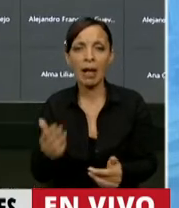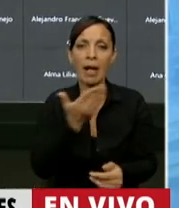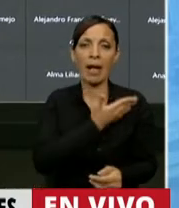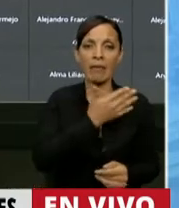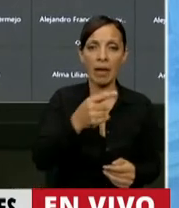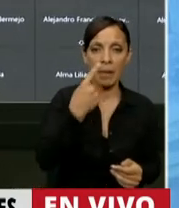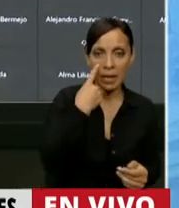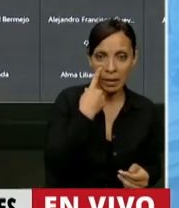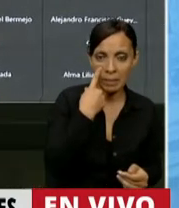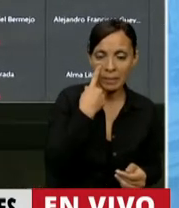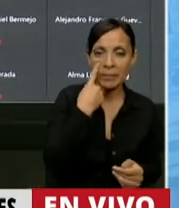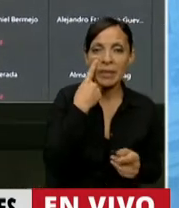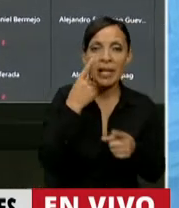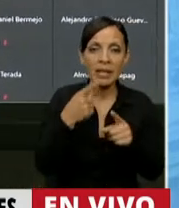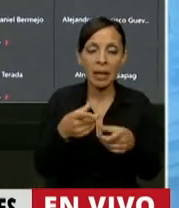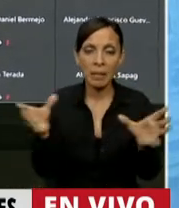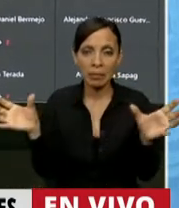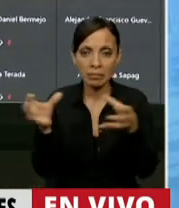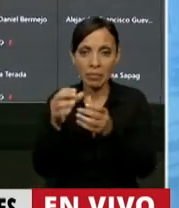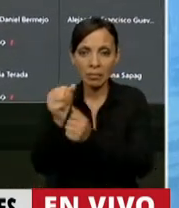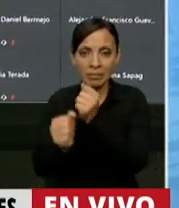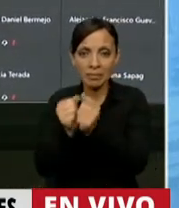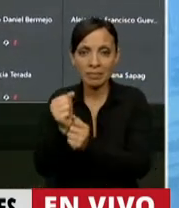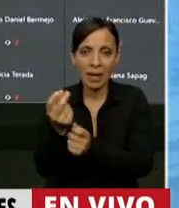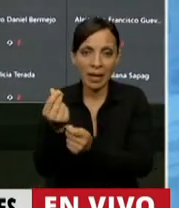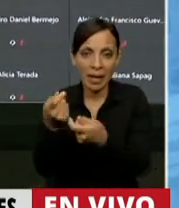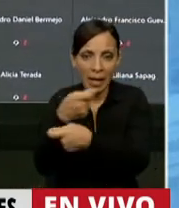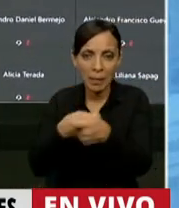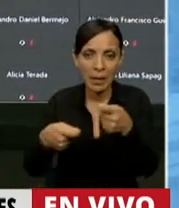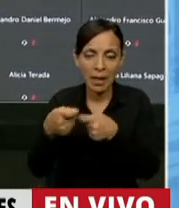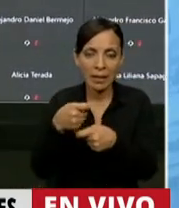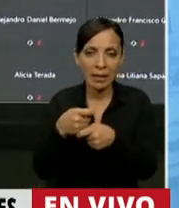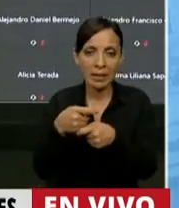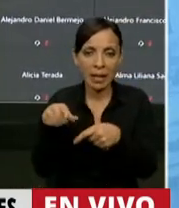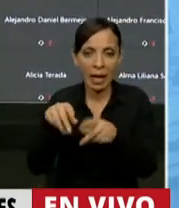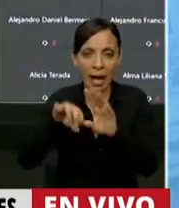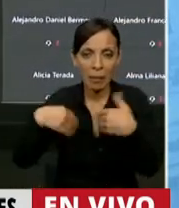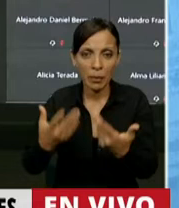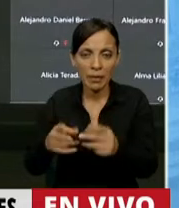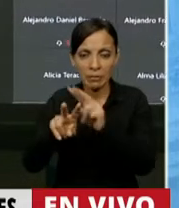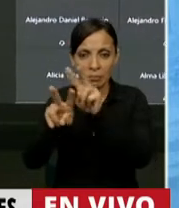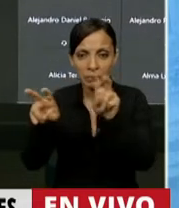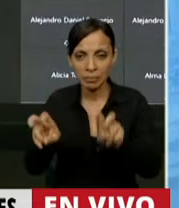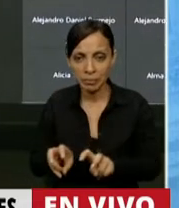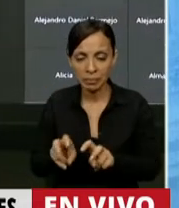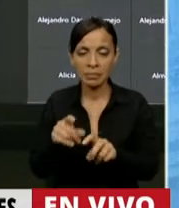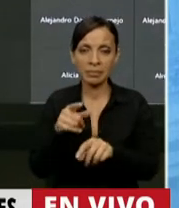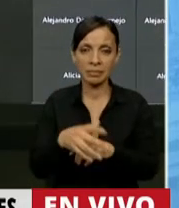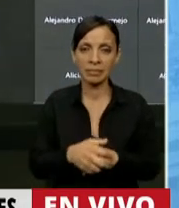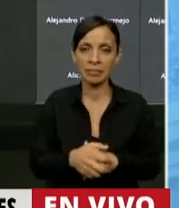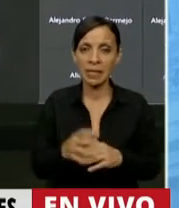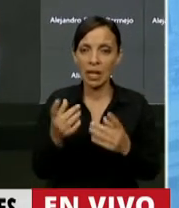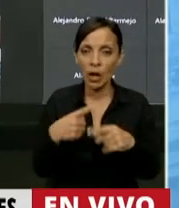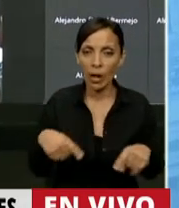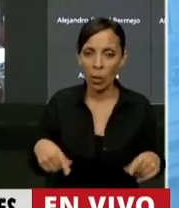y las grandes pulpos capitalistas que acumulan el conjunto de las reservas y de los recursos